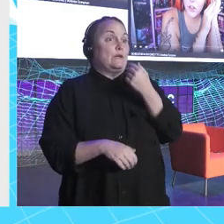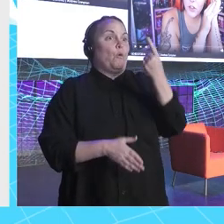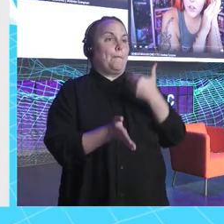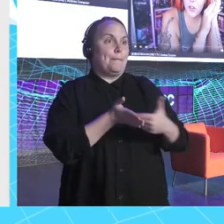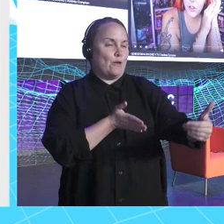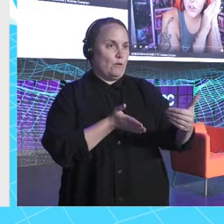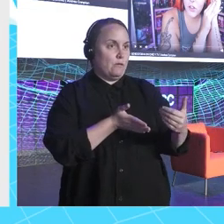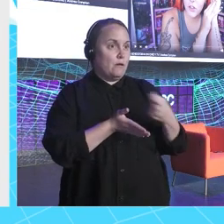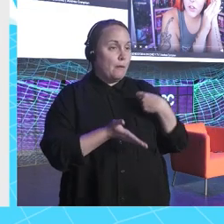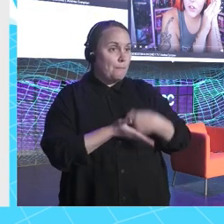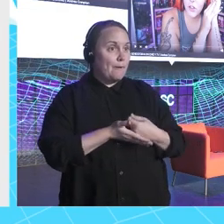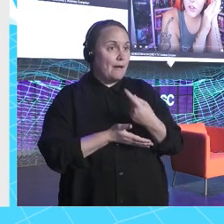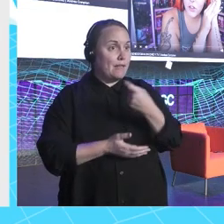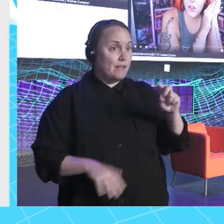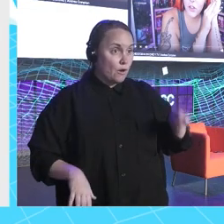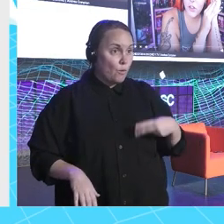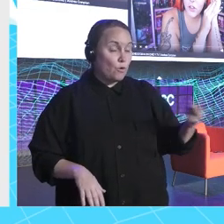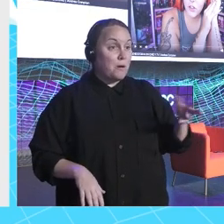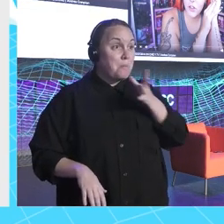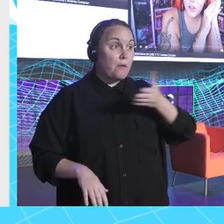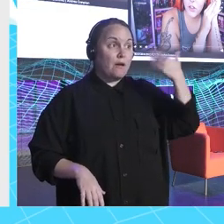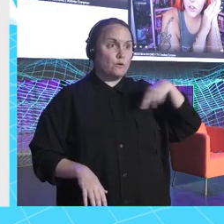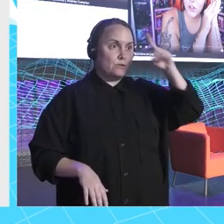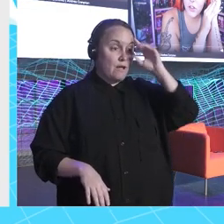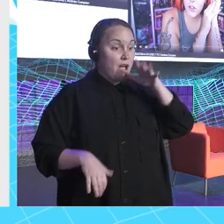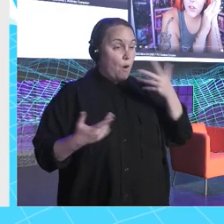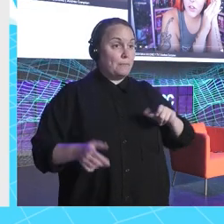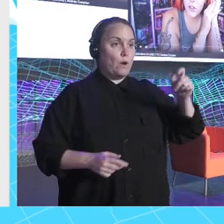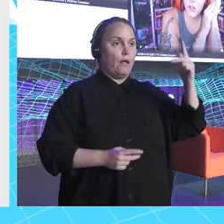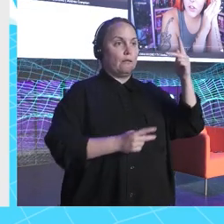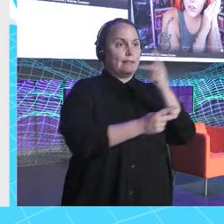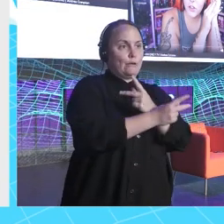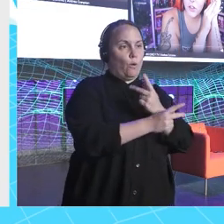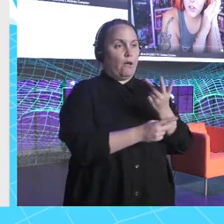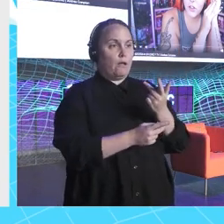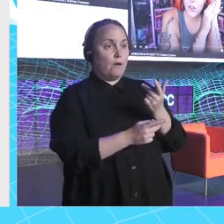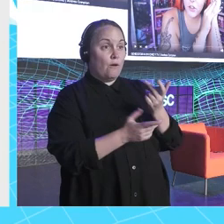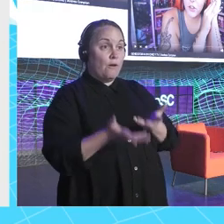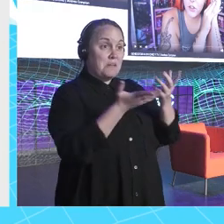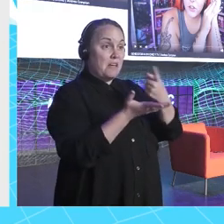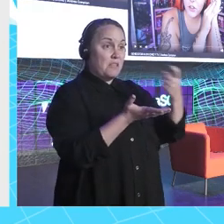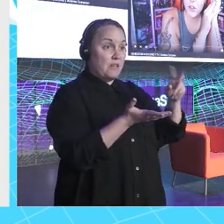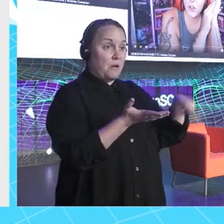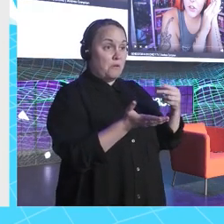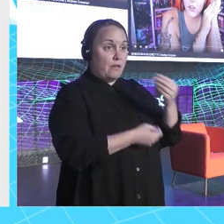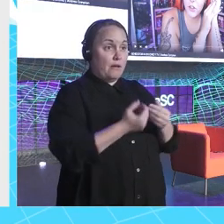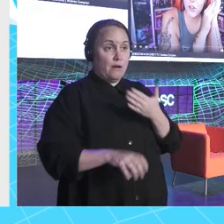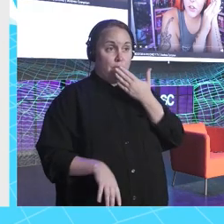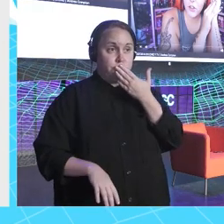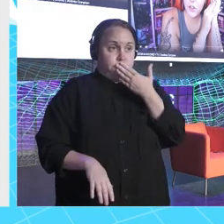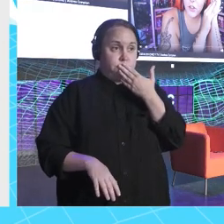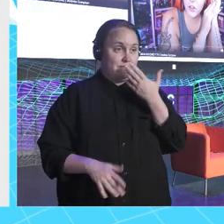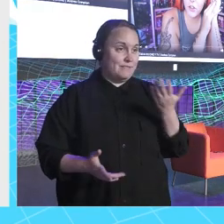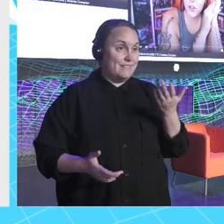no se sabía. Ahora 100 euros... O sea, tú a un tiktoker le ofreces 100 euros por hacerte una publicidad y hace... Qué risa, ¿no?